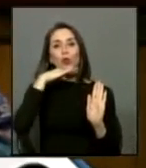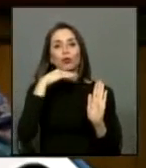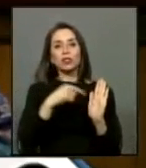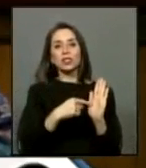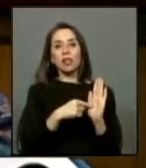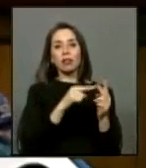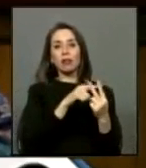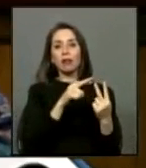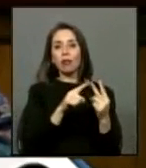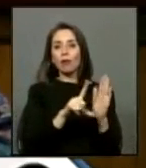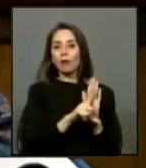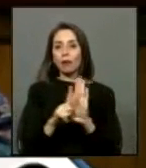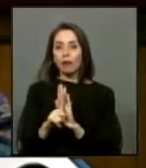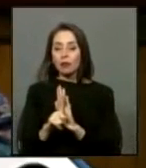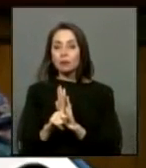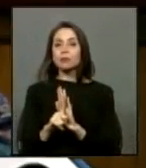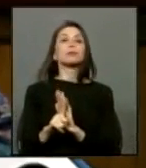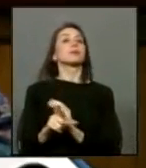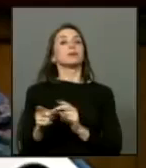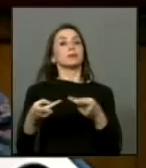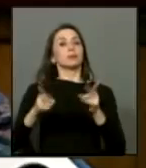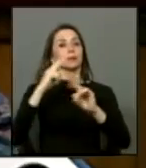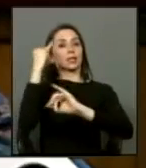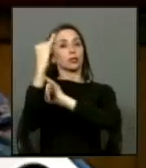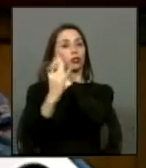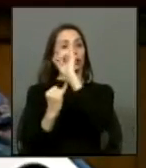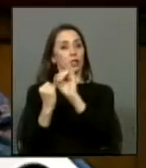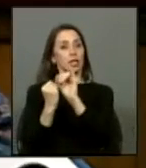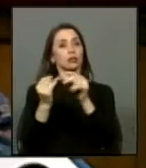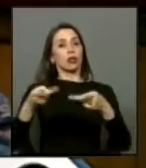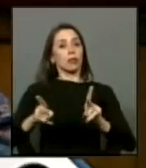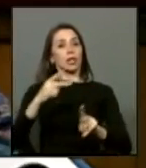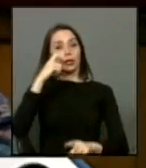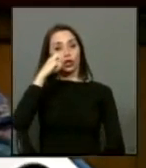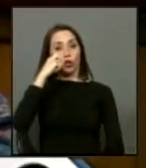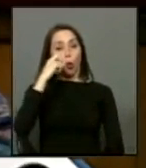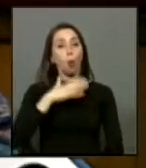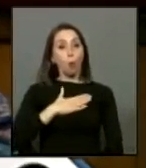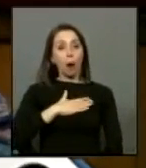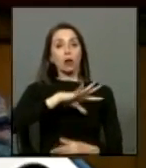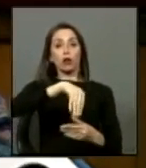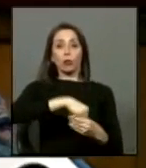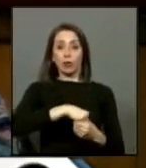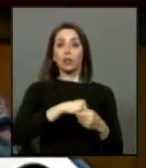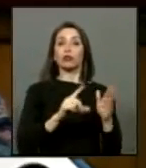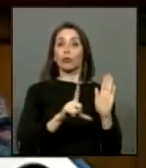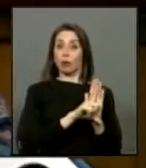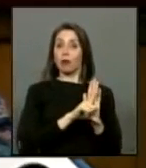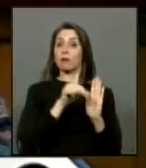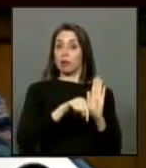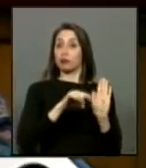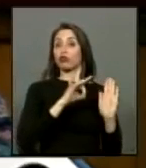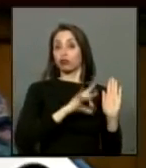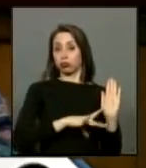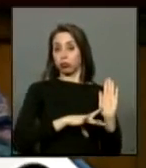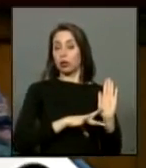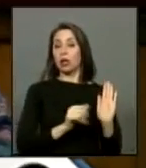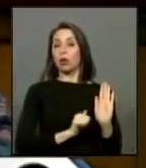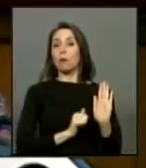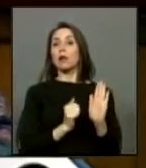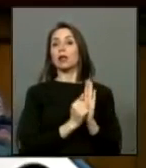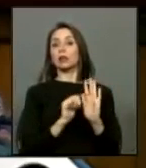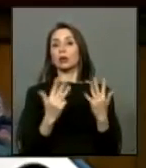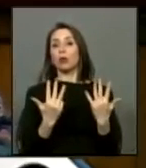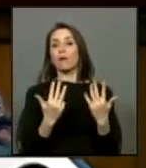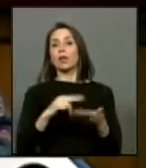anterior, cabe tener presente que conforme al derecho internacional de los derechos humanos, que forma parte de nuestro ordenamiento jurídico y en particular de acuerdo al artículo